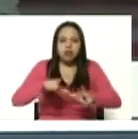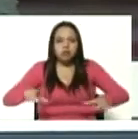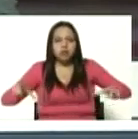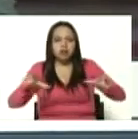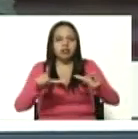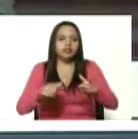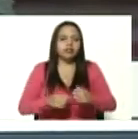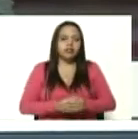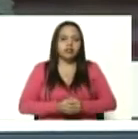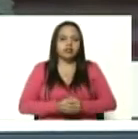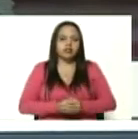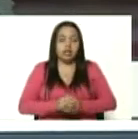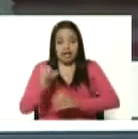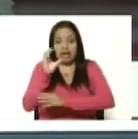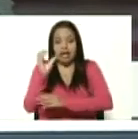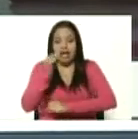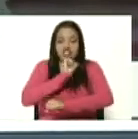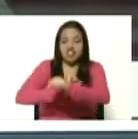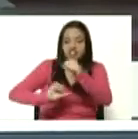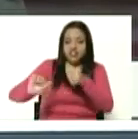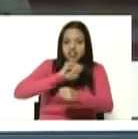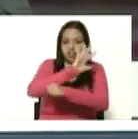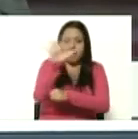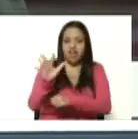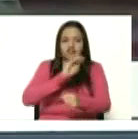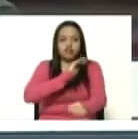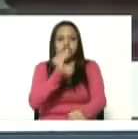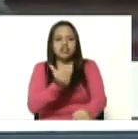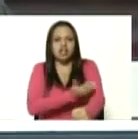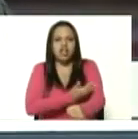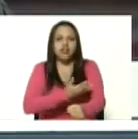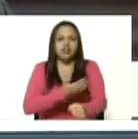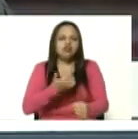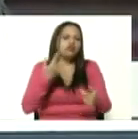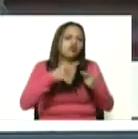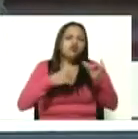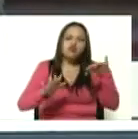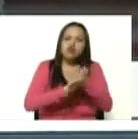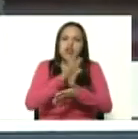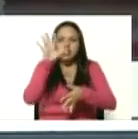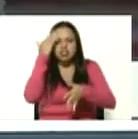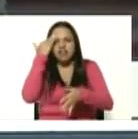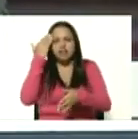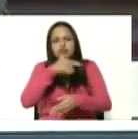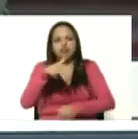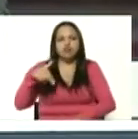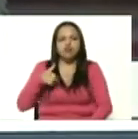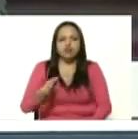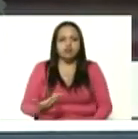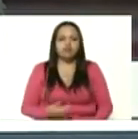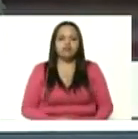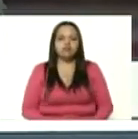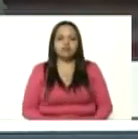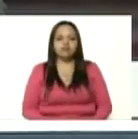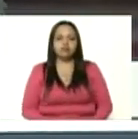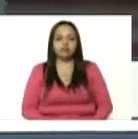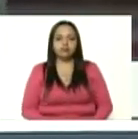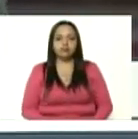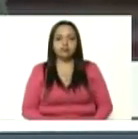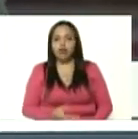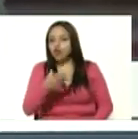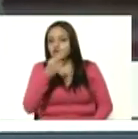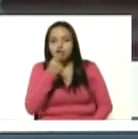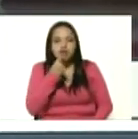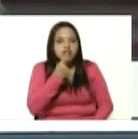la defensa antiaérea y fortalecerla con aquello que sabemos que solo lo sabemos nosotros no lo